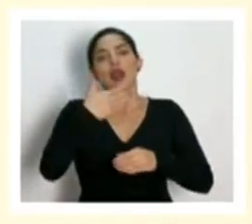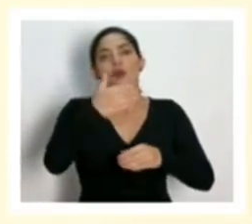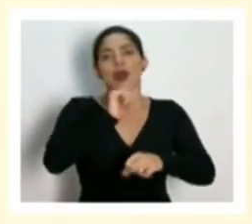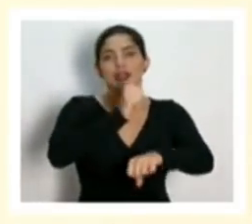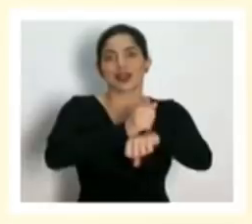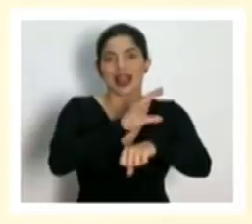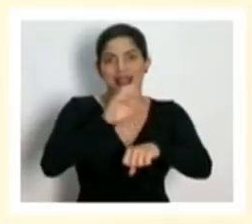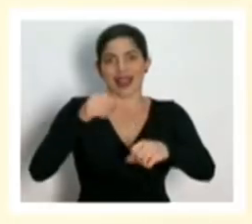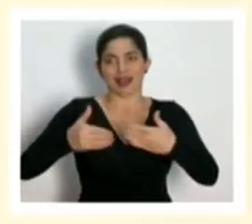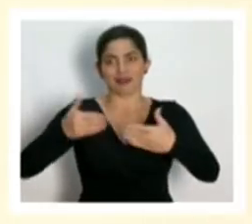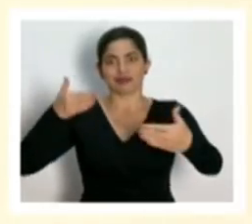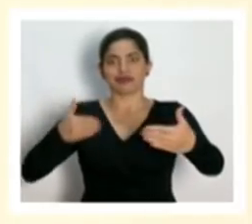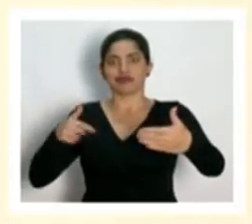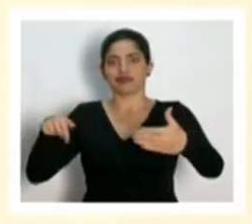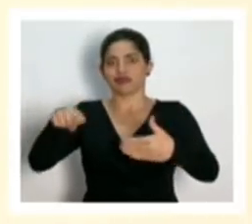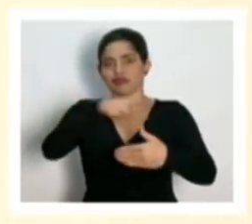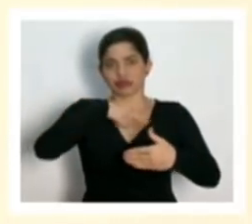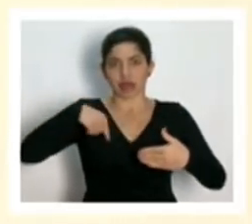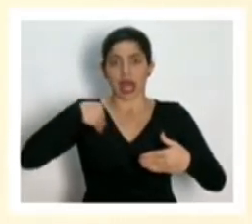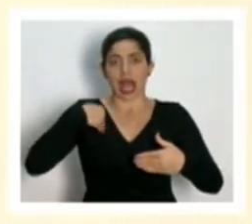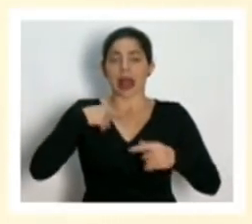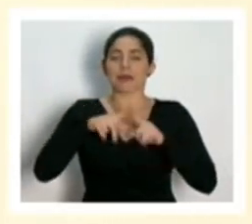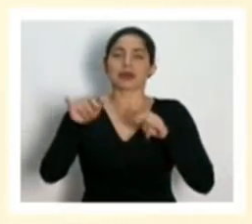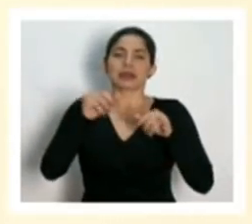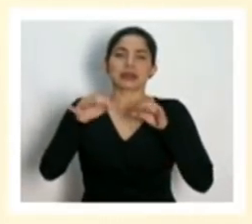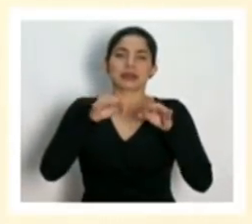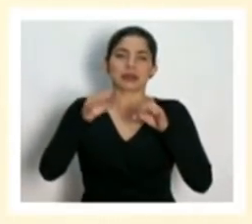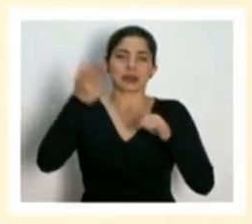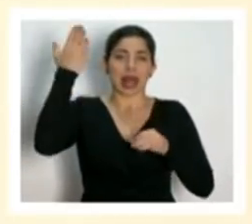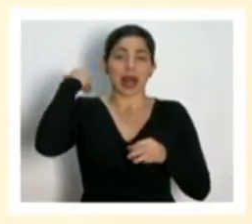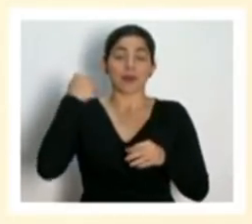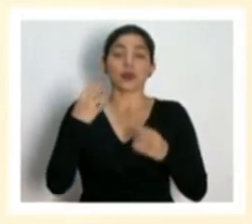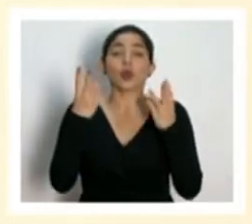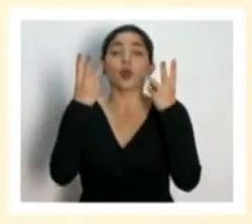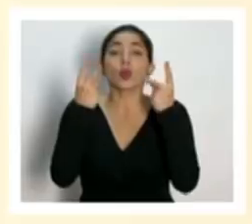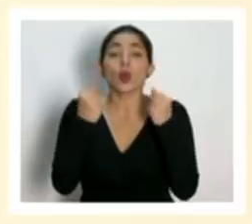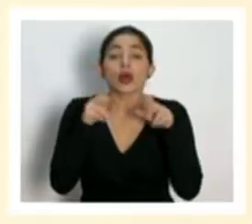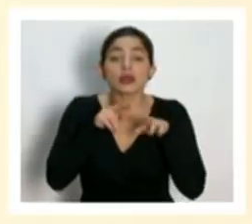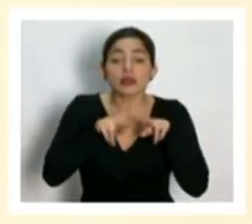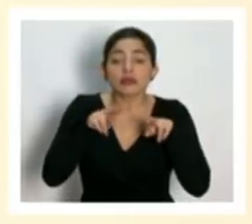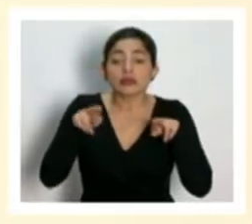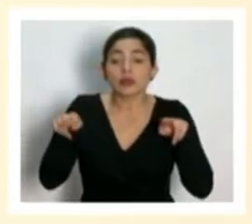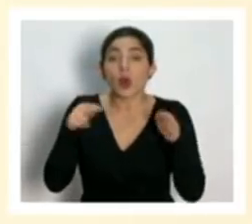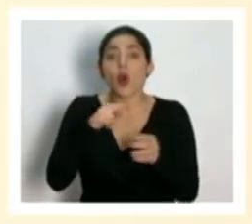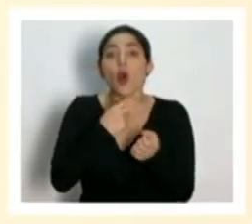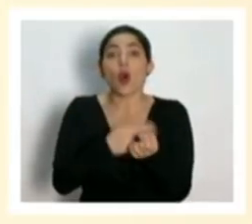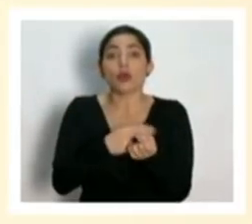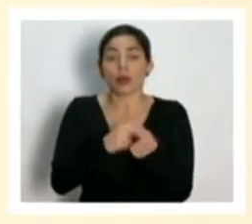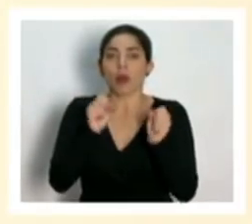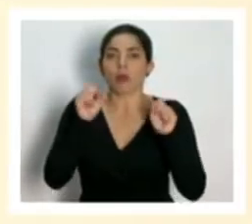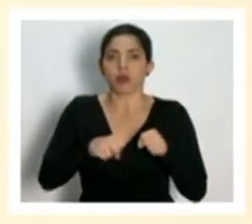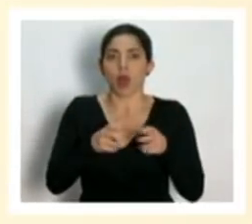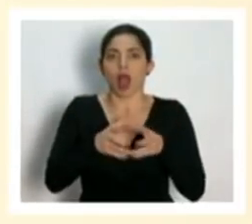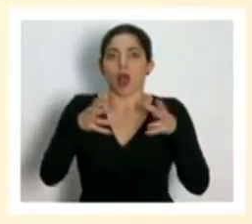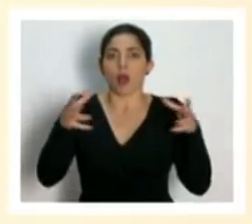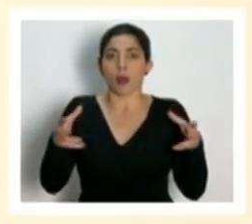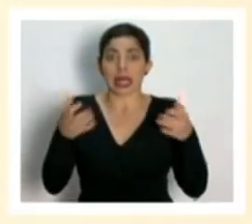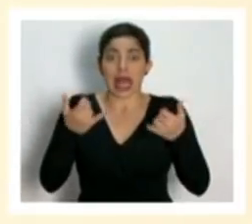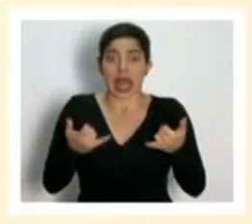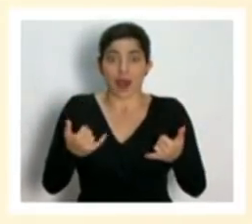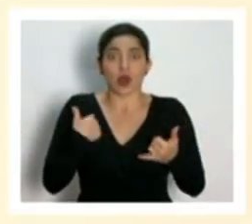mencionaba anteriormente. La capacidad hospitalaria la podemos aumentar y lo estamos haciendo